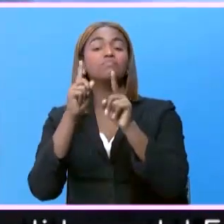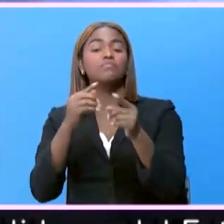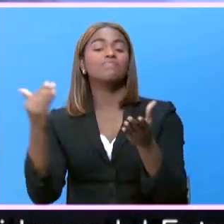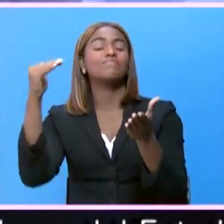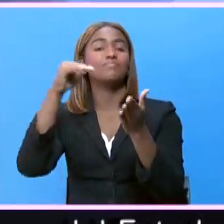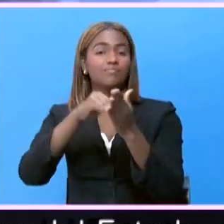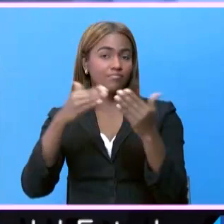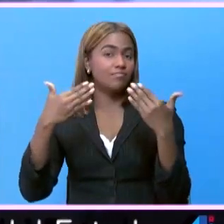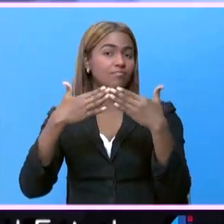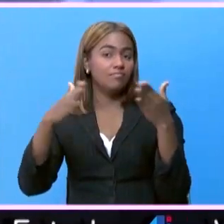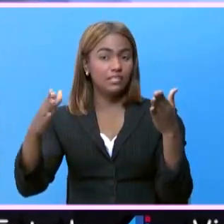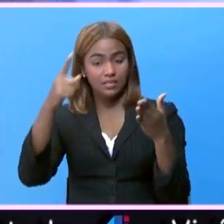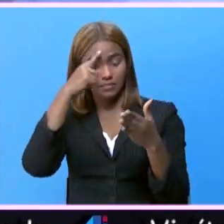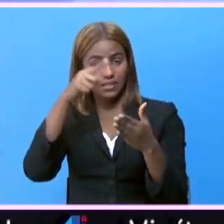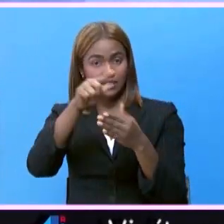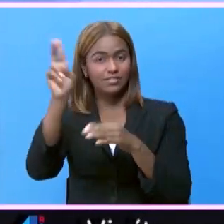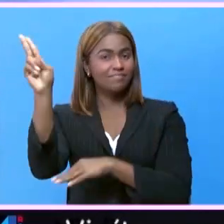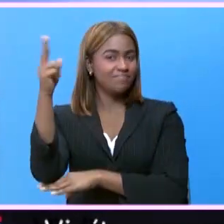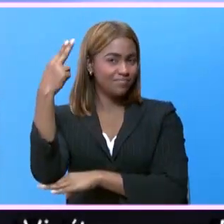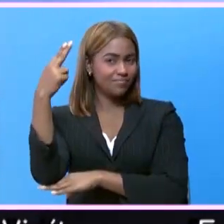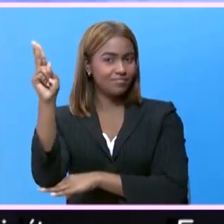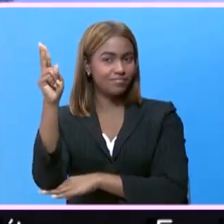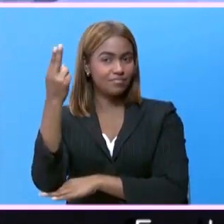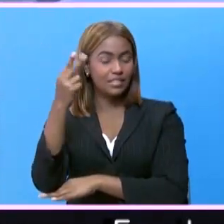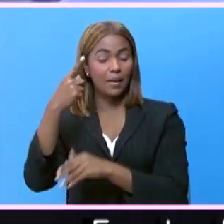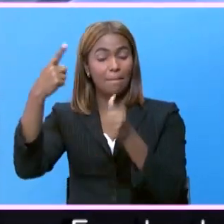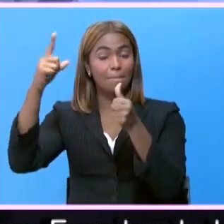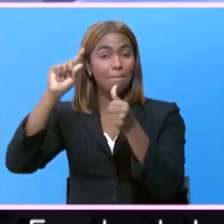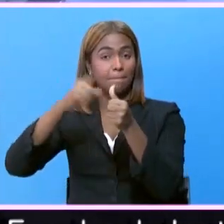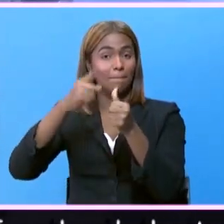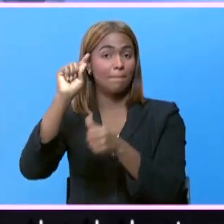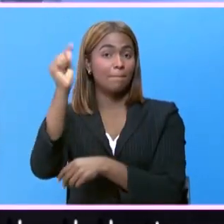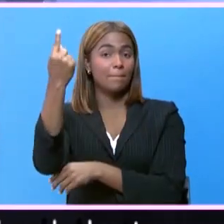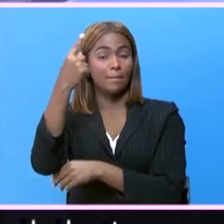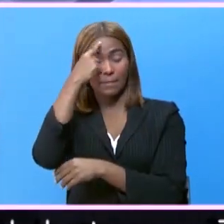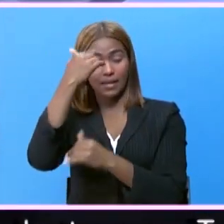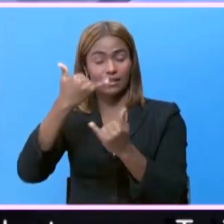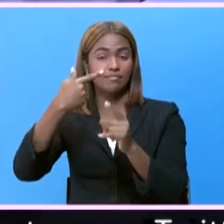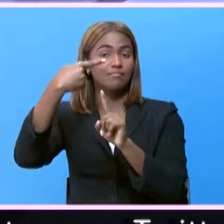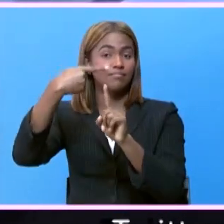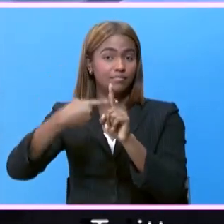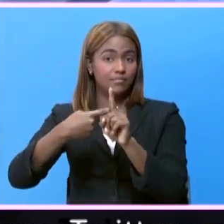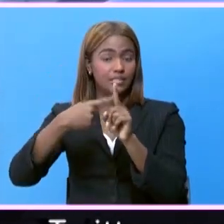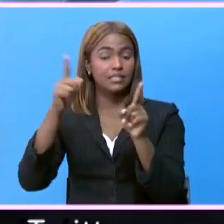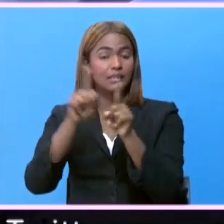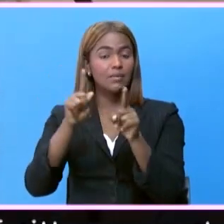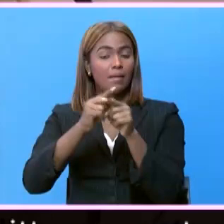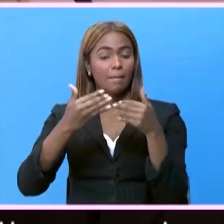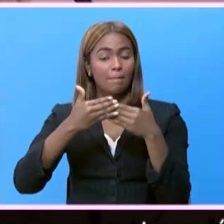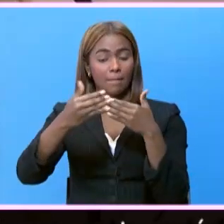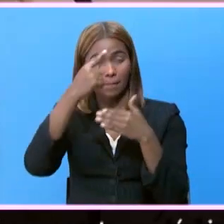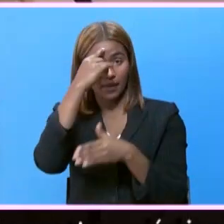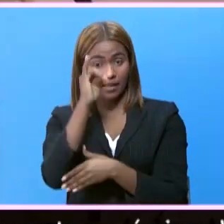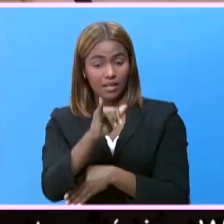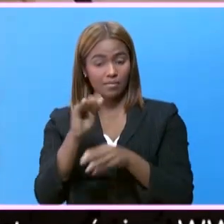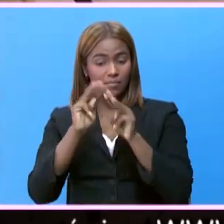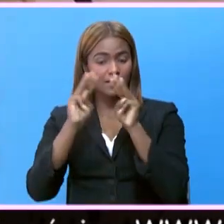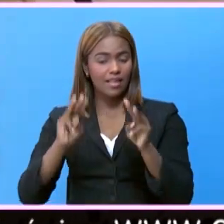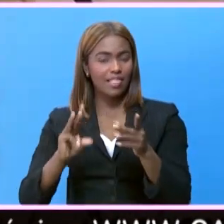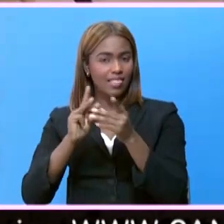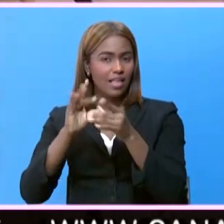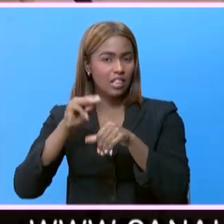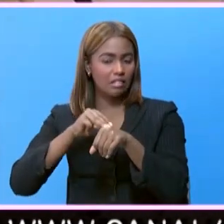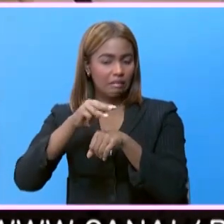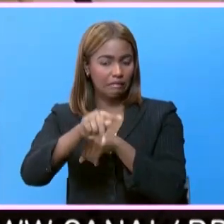reapertura de los hoteles el primero de este mes. Y partiendo de ello, el ministro de